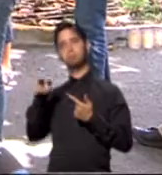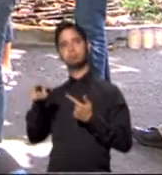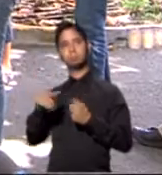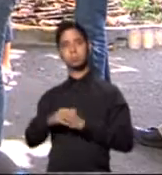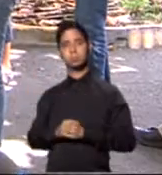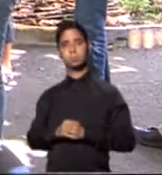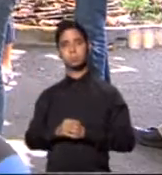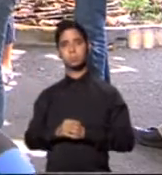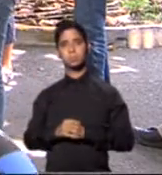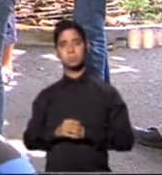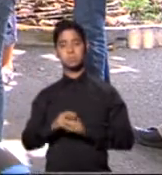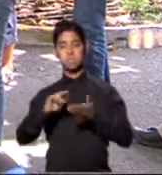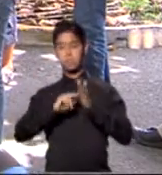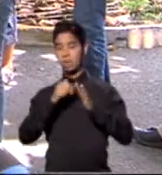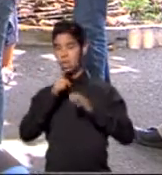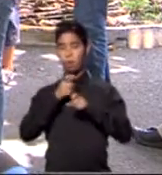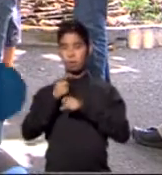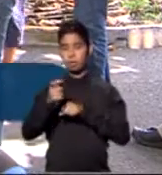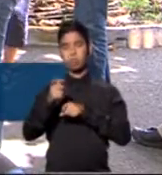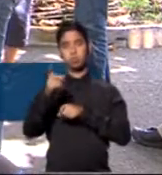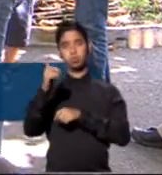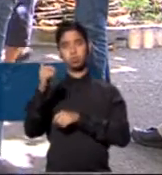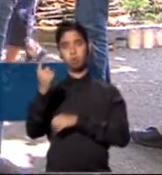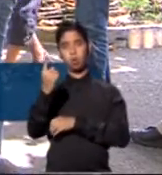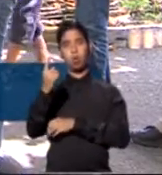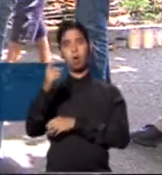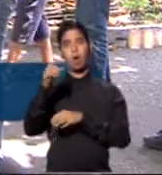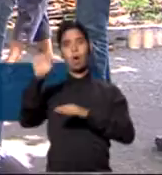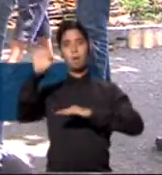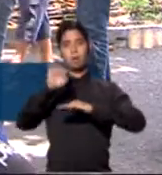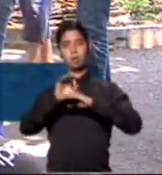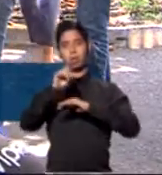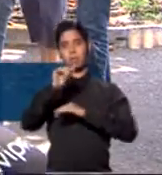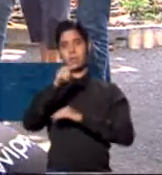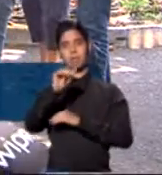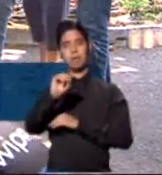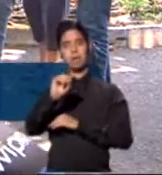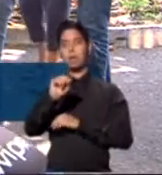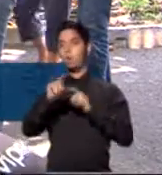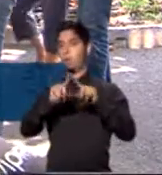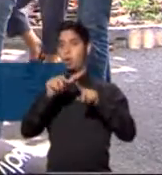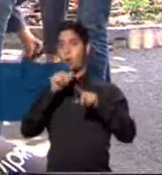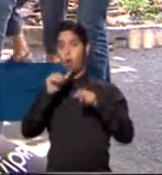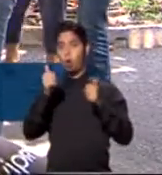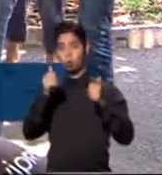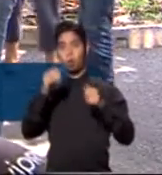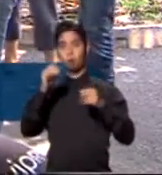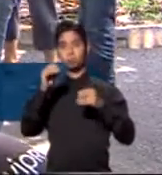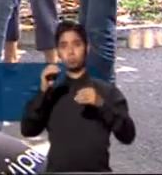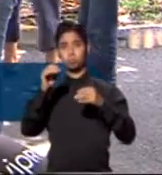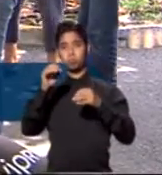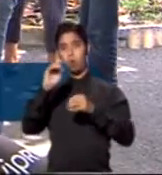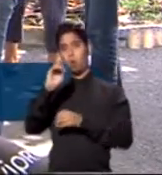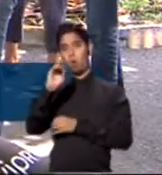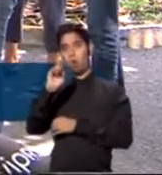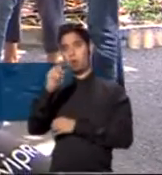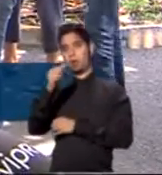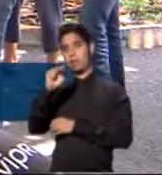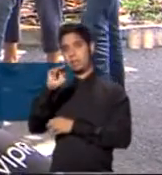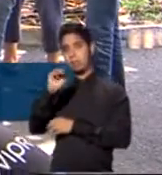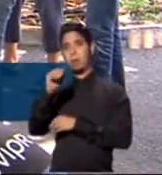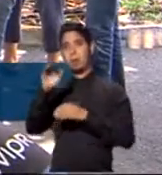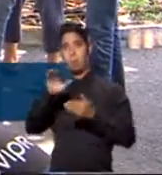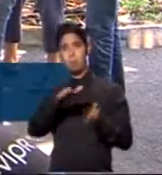significa es que no solamente va a matar el mosquito del dengue y del Zika, sino que va a matar un sinnúmero de otros microorganismos. Es tóxico para peces,